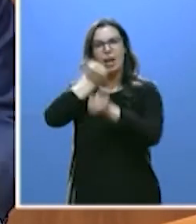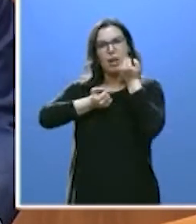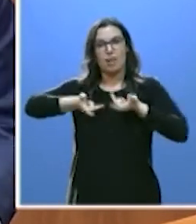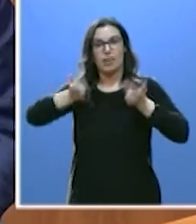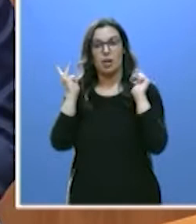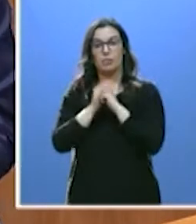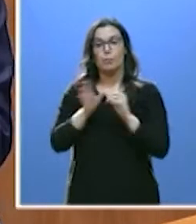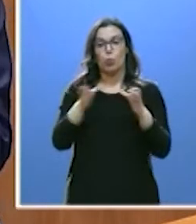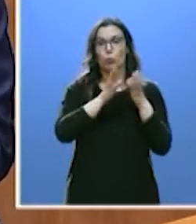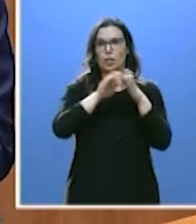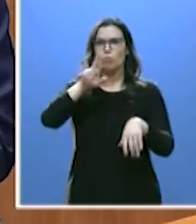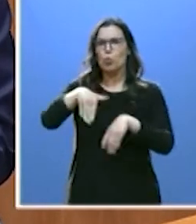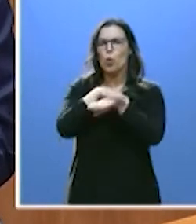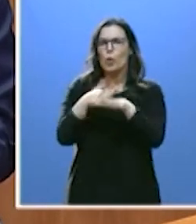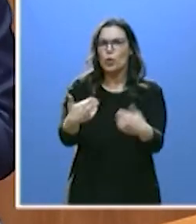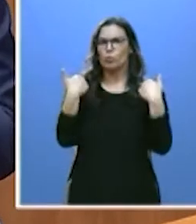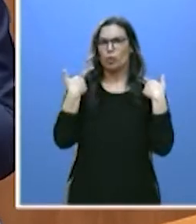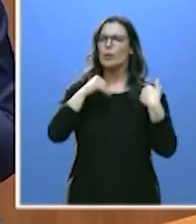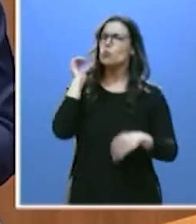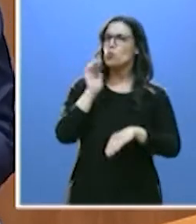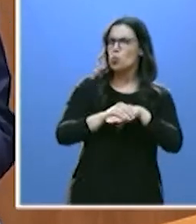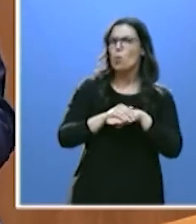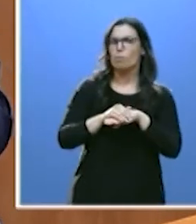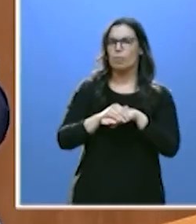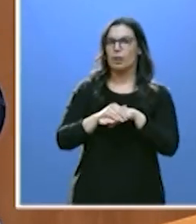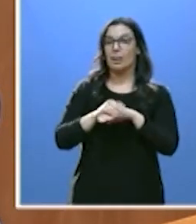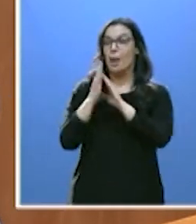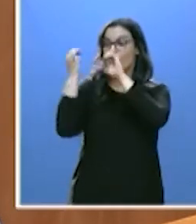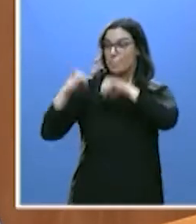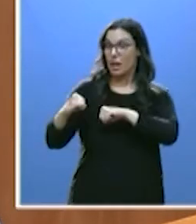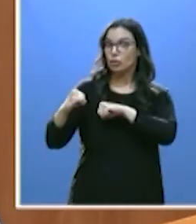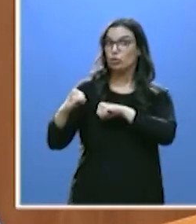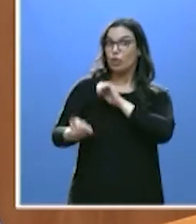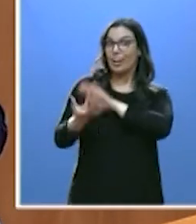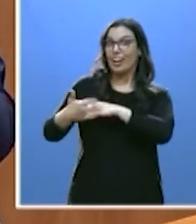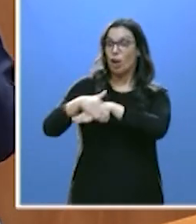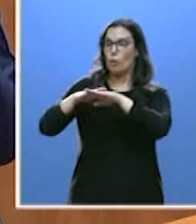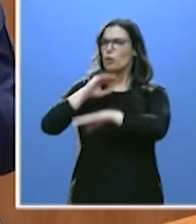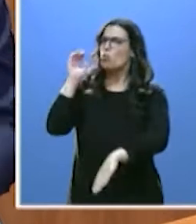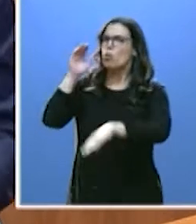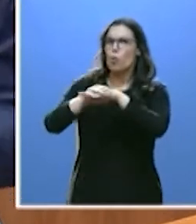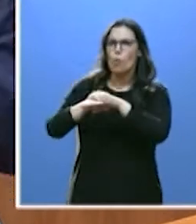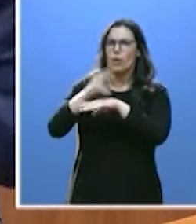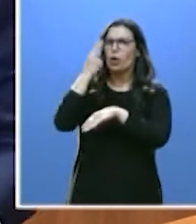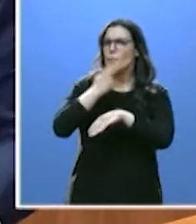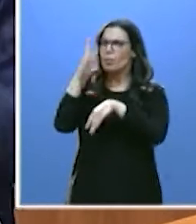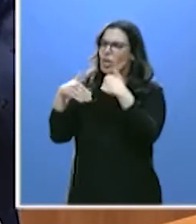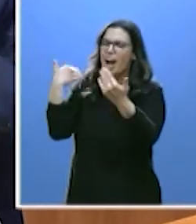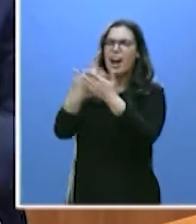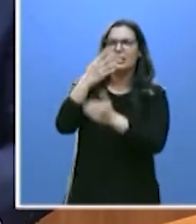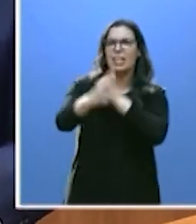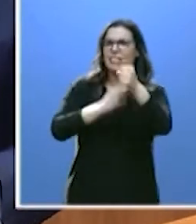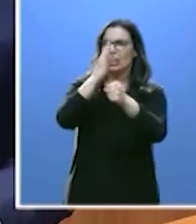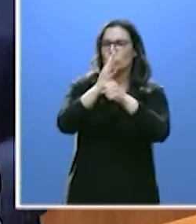responsable que cumple y cumplirá su pacto y sus compromisos hasta el final de esta